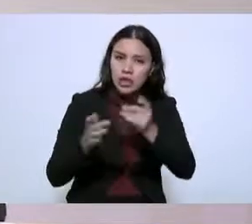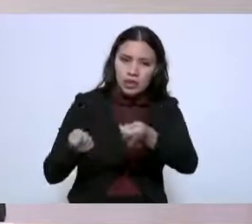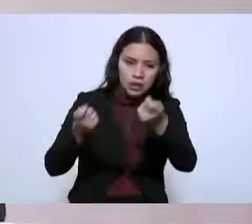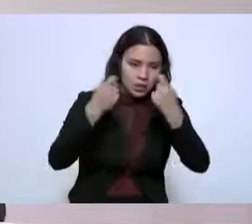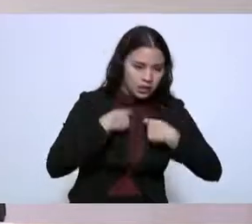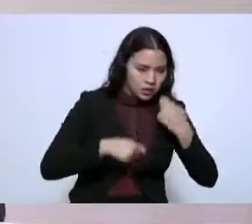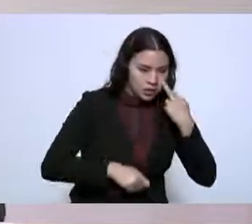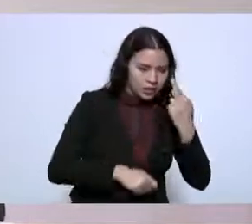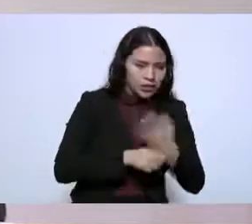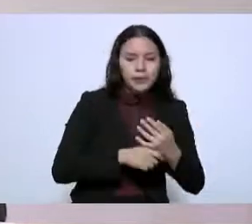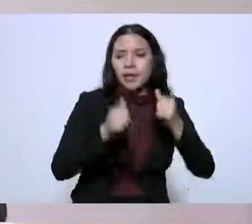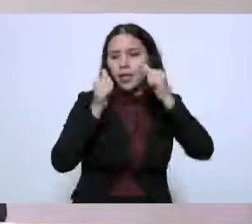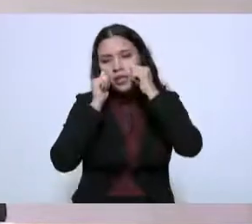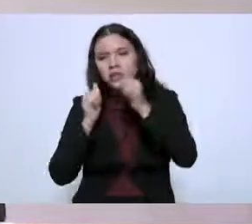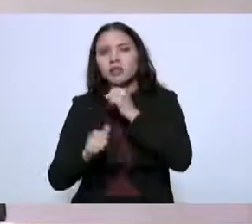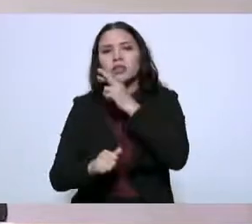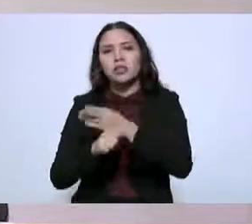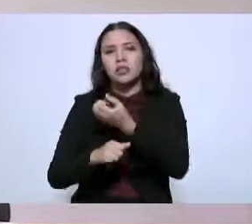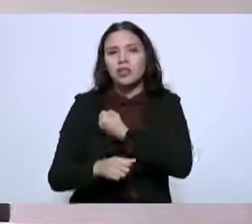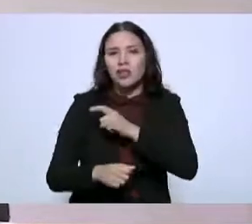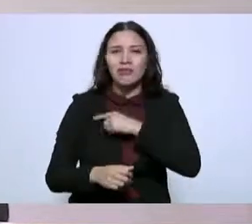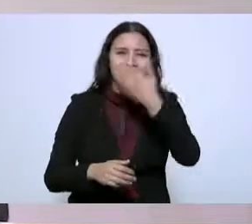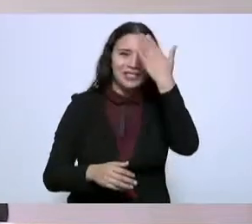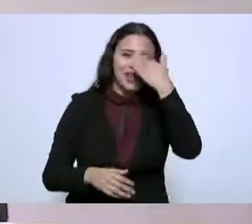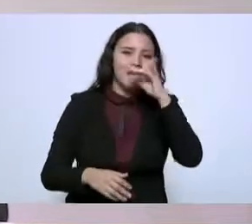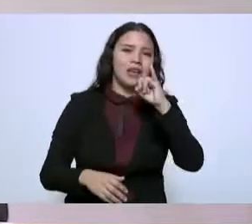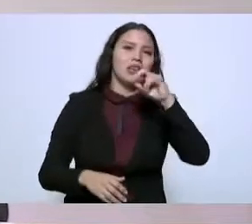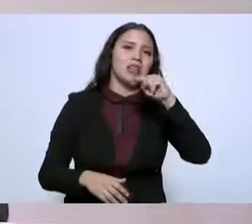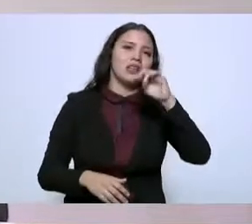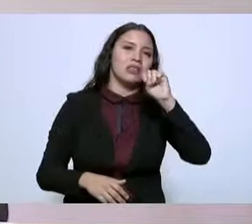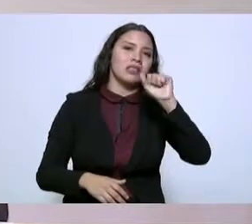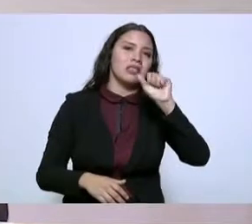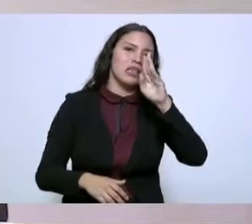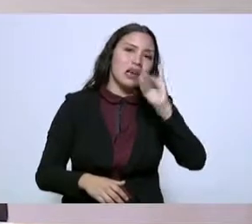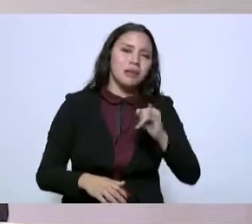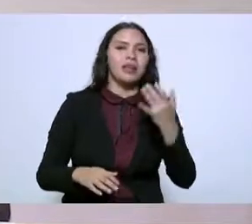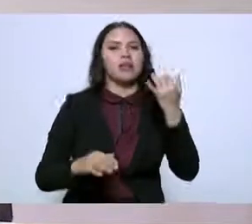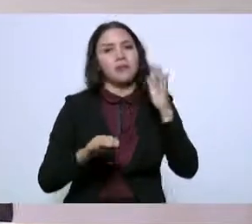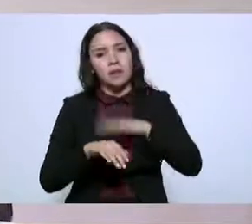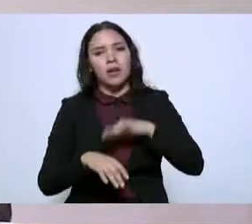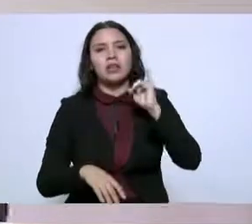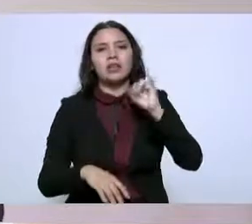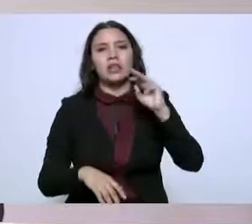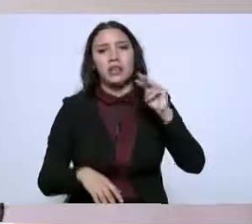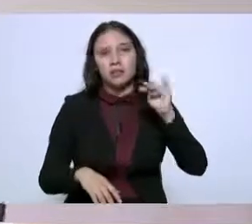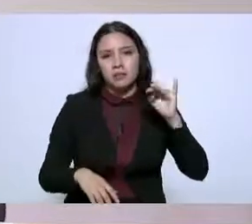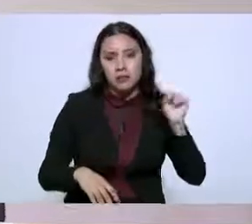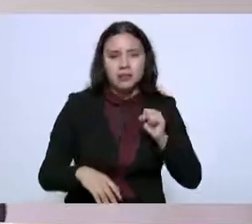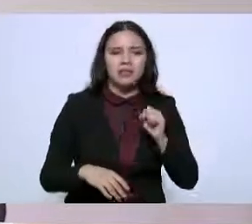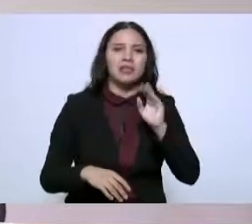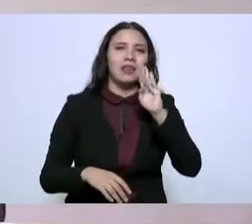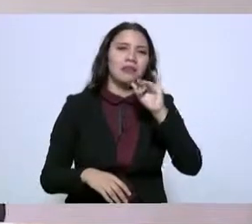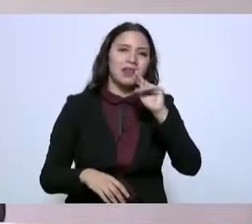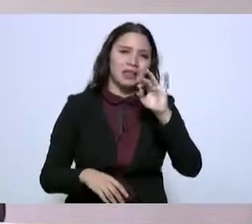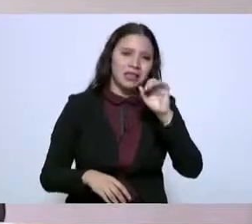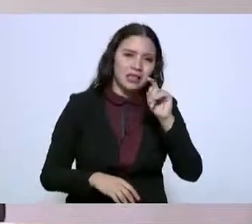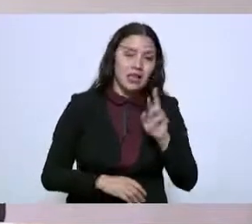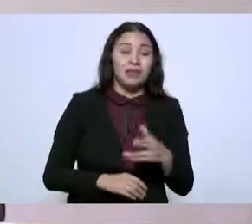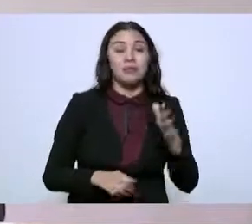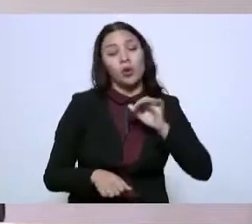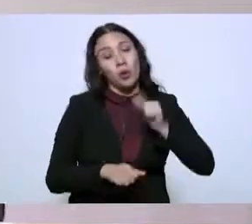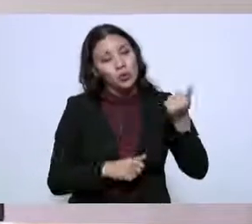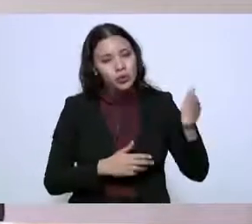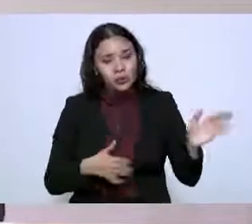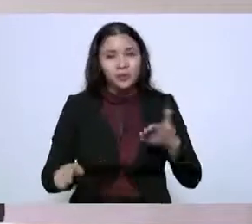de la salud, sobre todo con el Insabi y el IMSS-Bienestar. Una situación sumamente